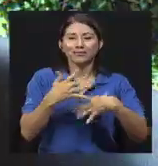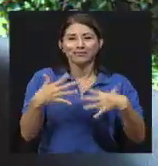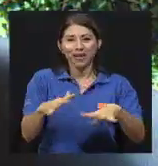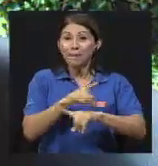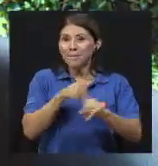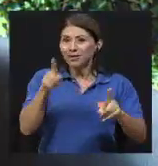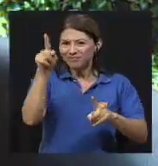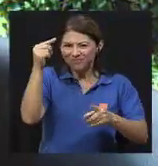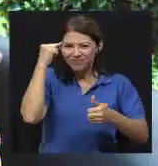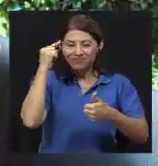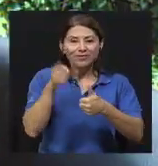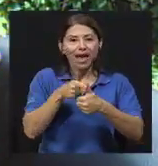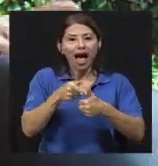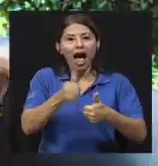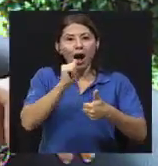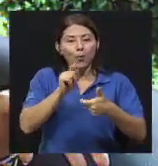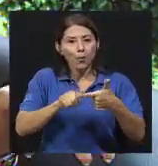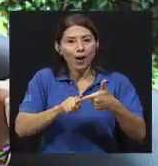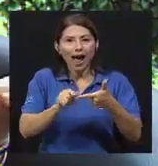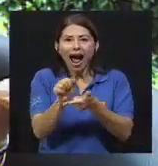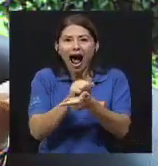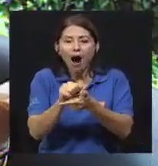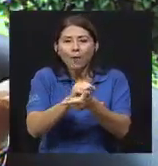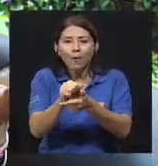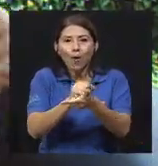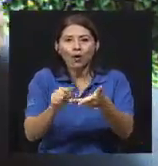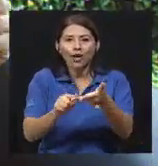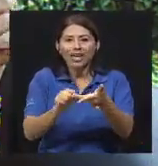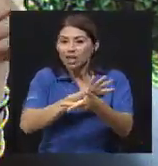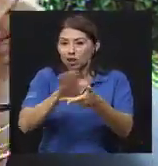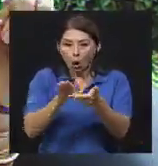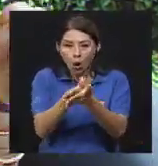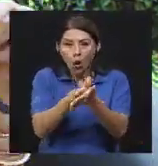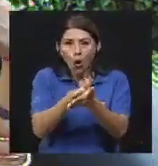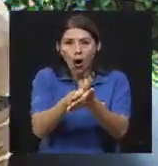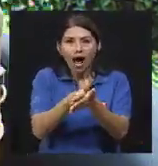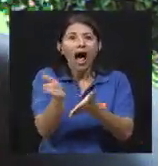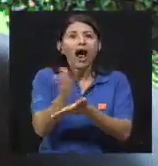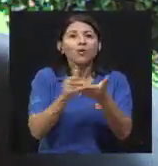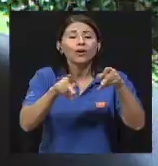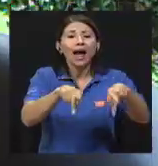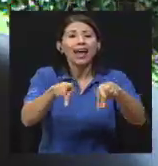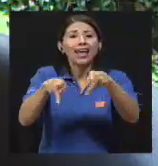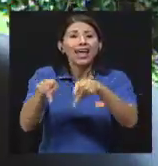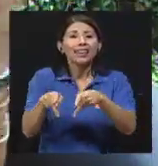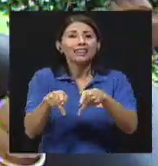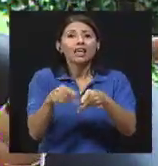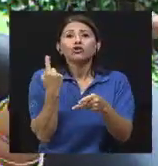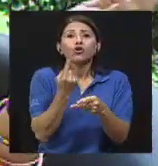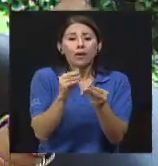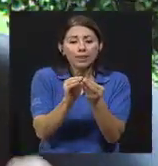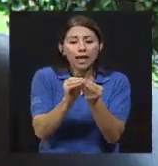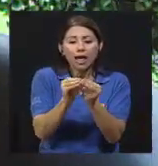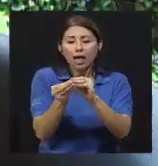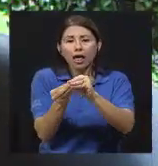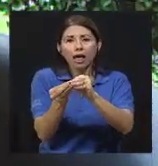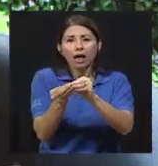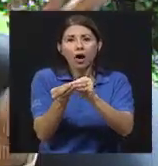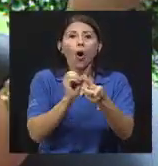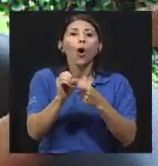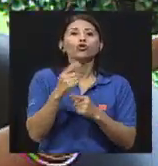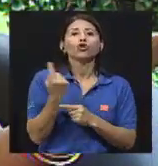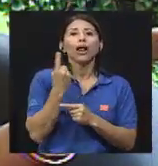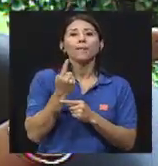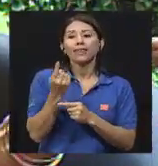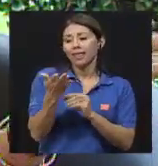consciente de que estamos usando agua, jabón y en toda nuestra superficie. Hay gente que se lava las yemas de los dedos, hay gente que se lava solo la mano